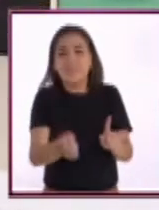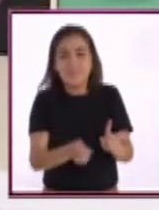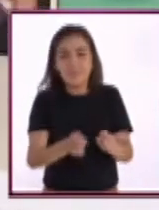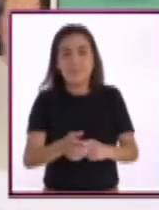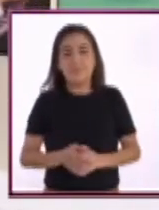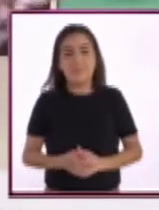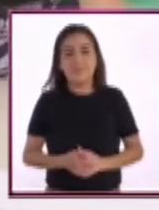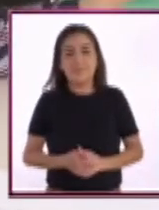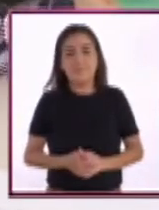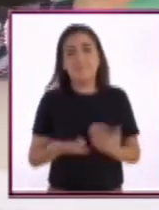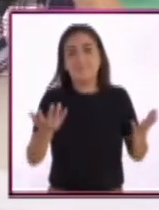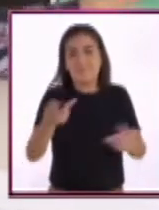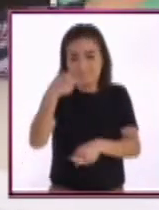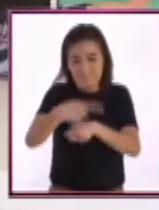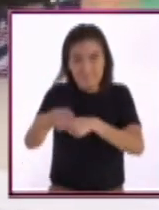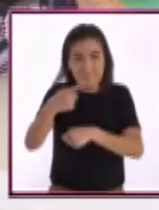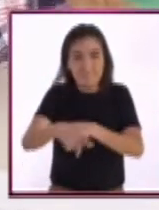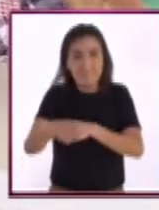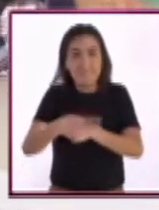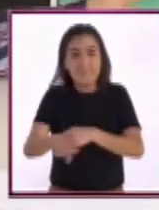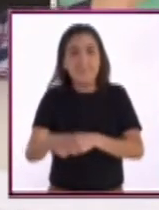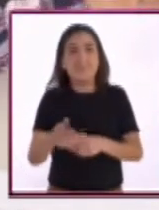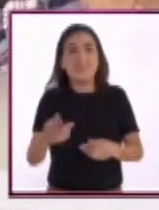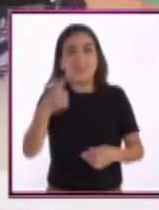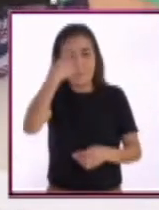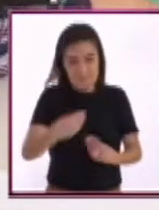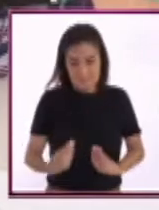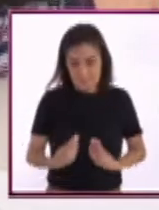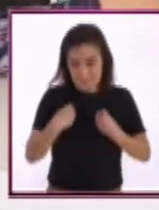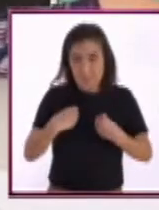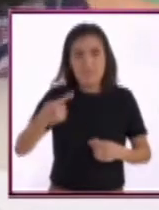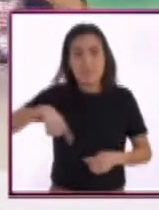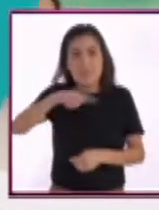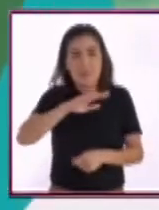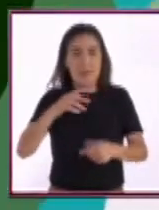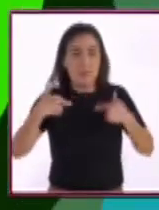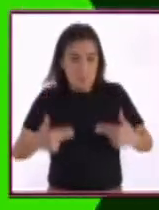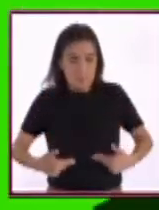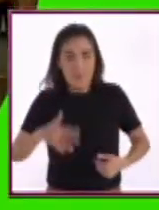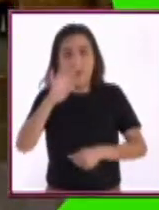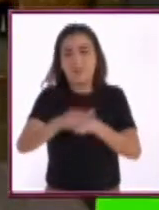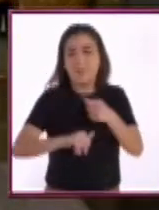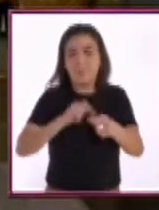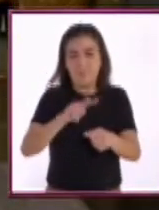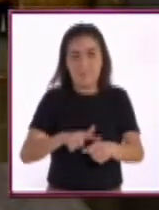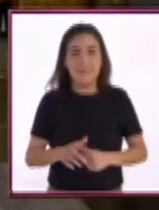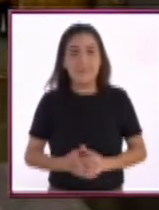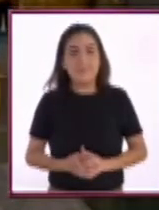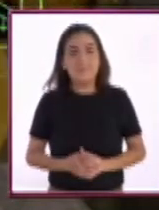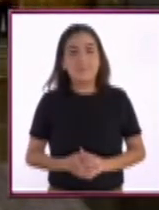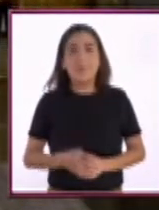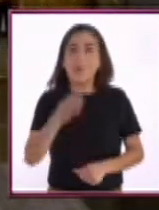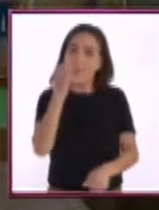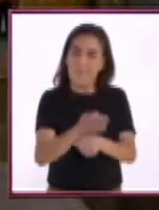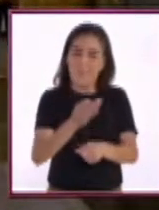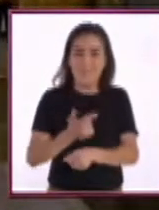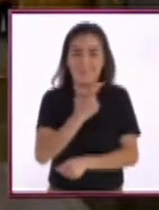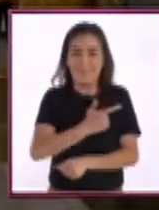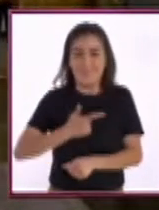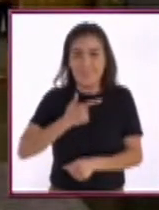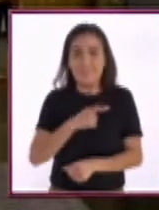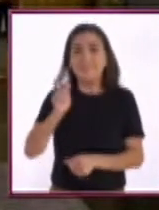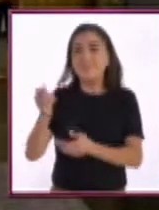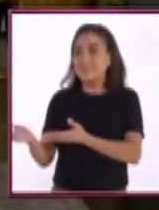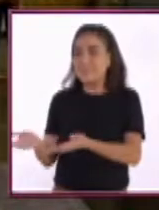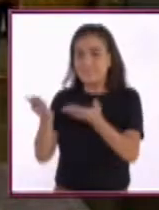ahora porque está incluso en peligro la supervivencia del ser humano. El día de hoy tenemos